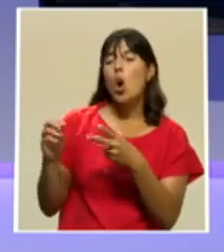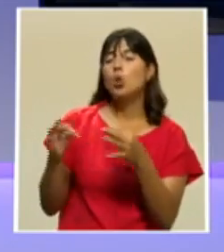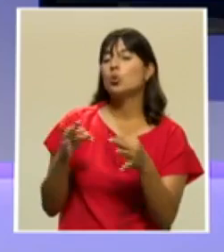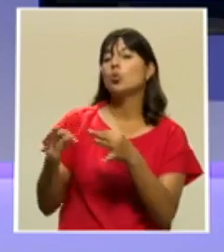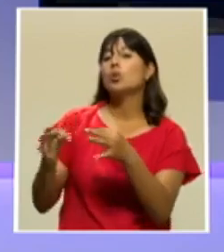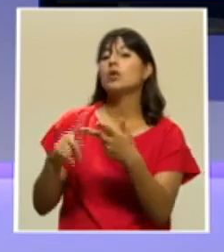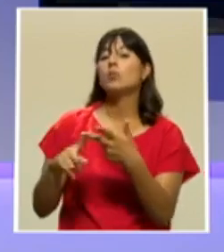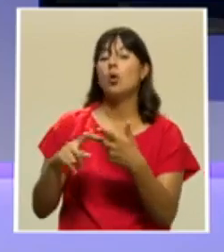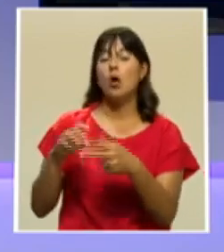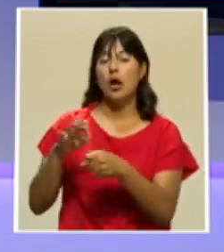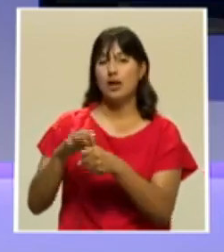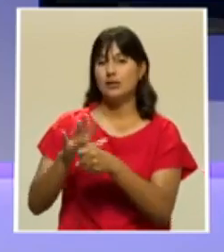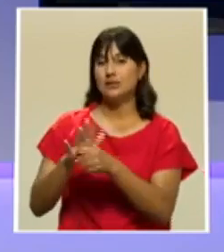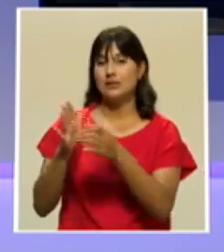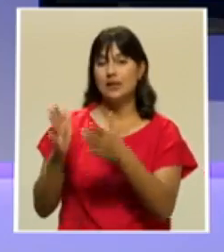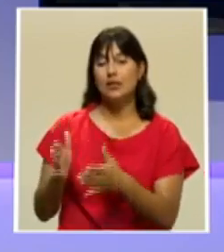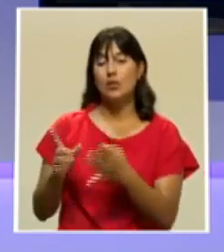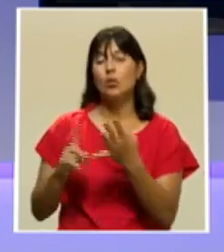agricultura es otra,